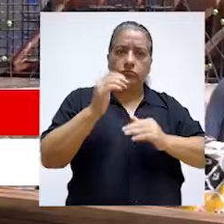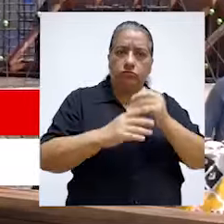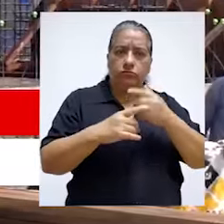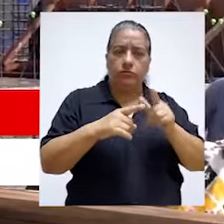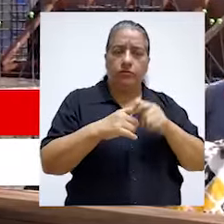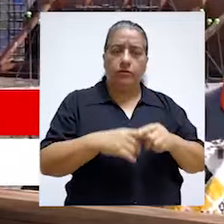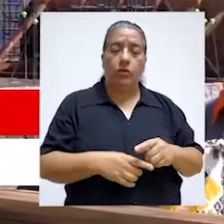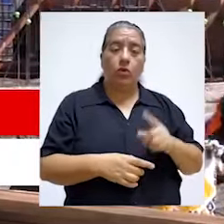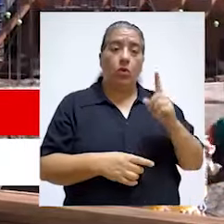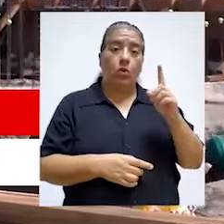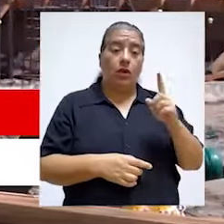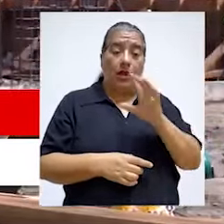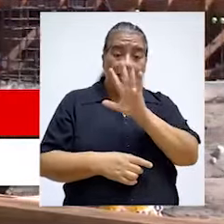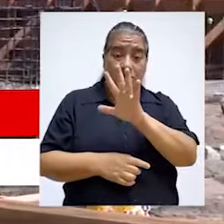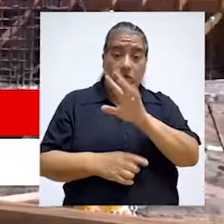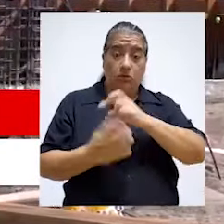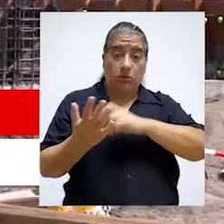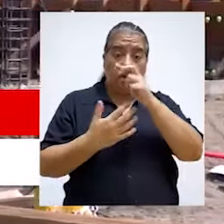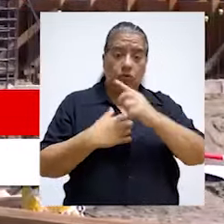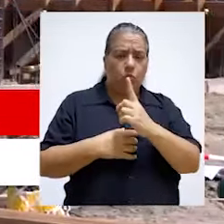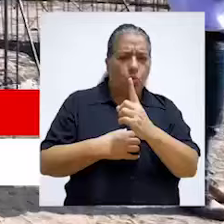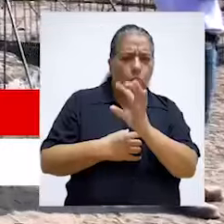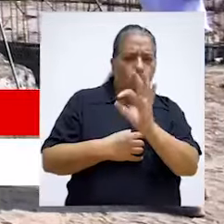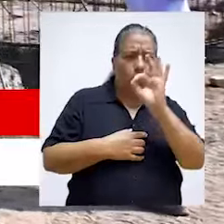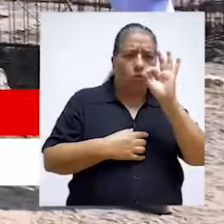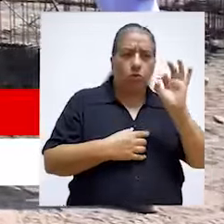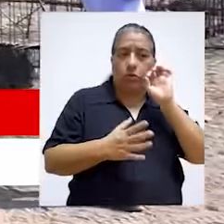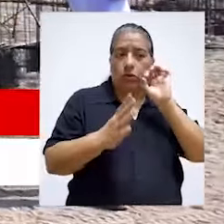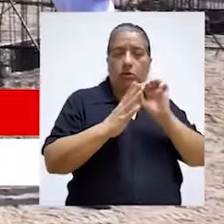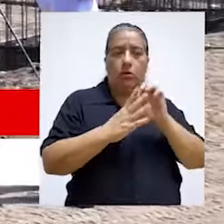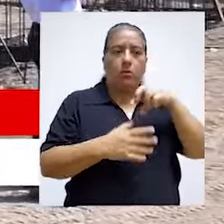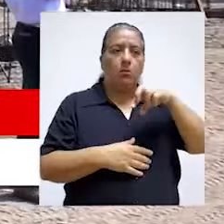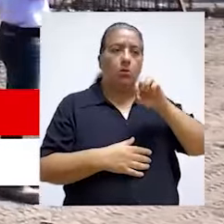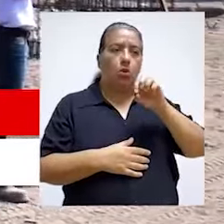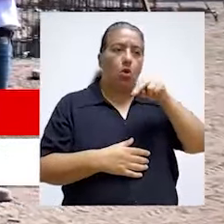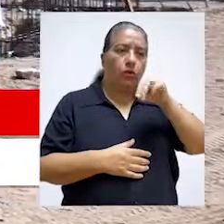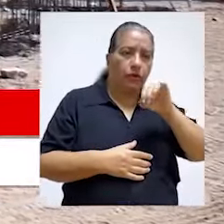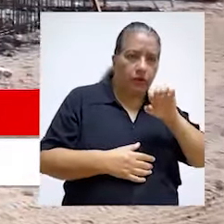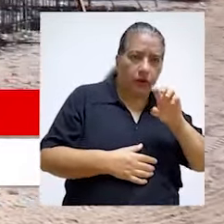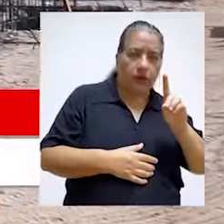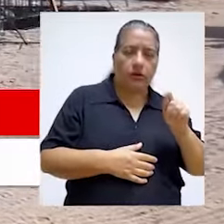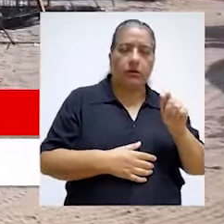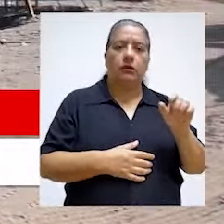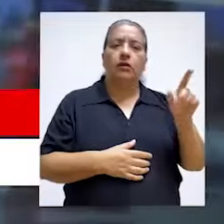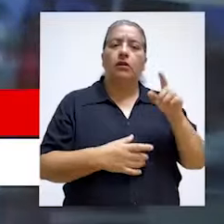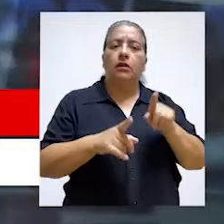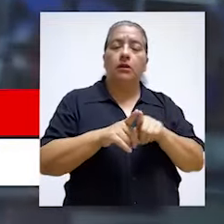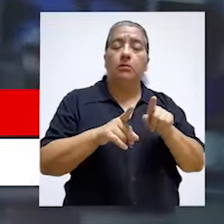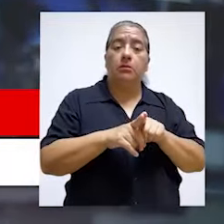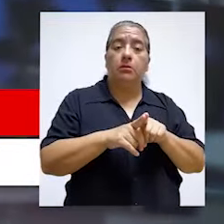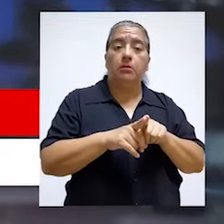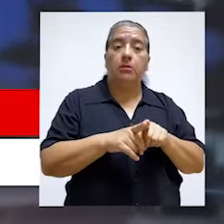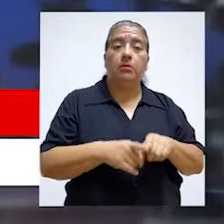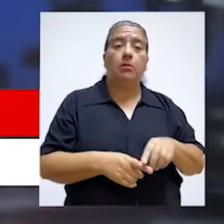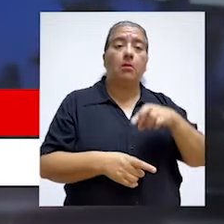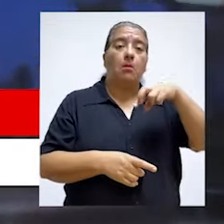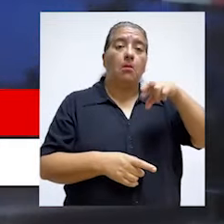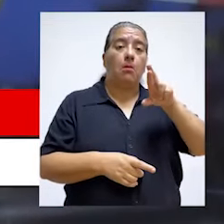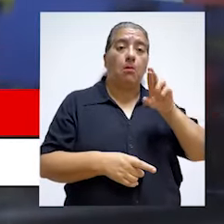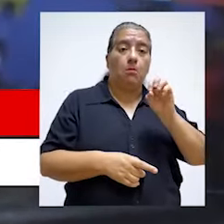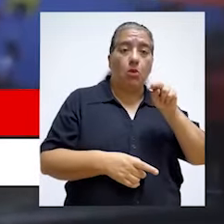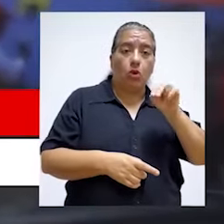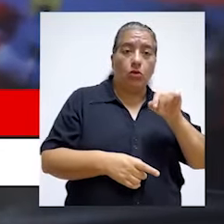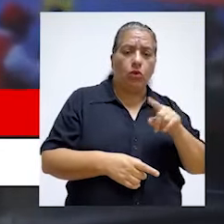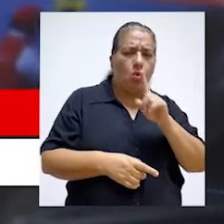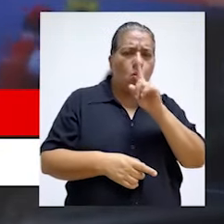PRONIET, como también tenemos el caso del PRONIET, uno de cada uno de sus cinco proyectos tienen un riesgo muy